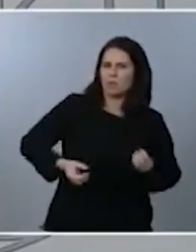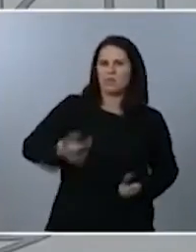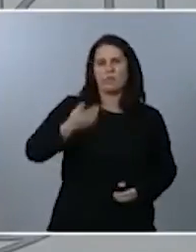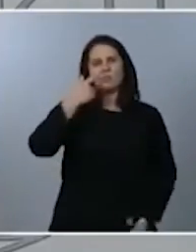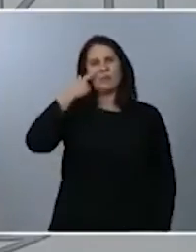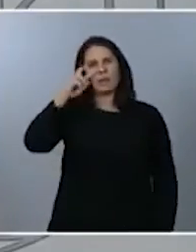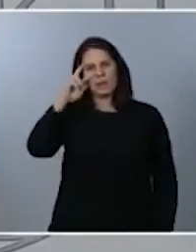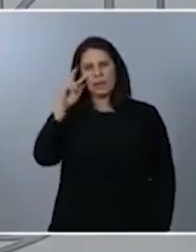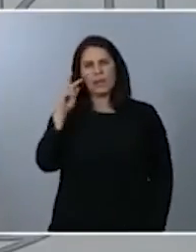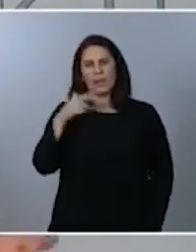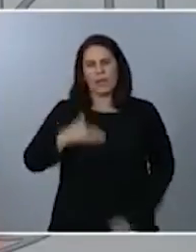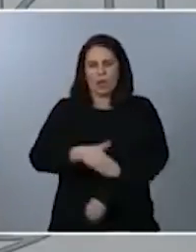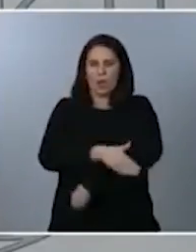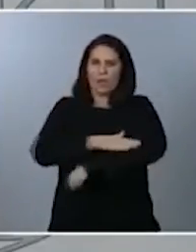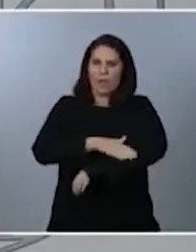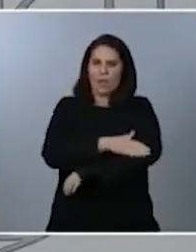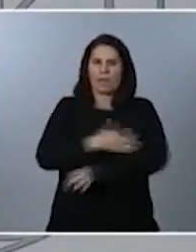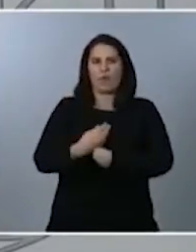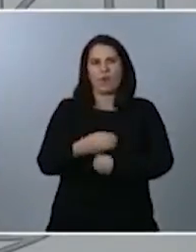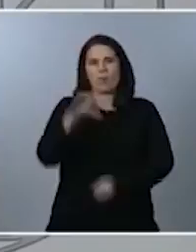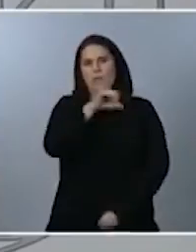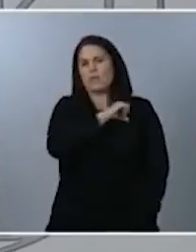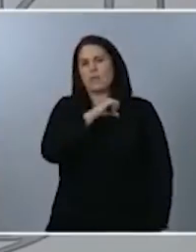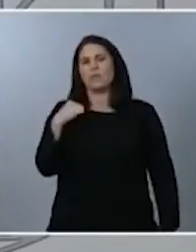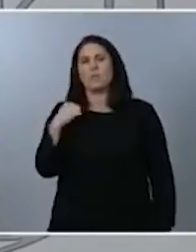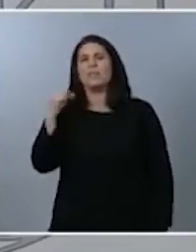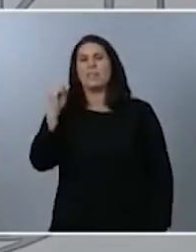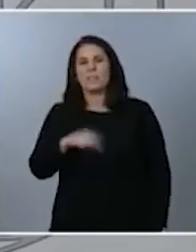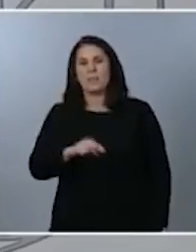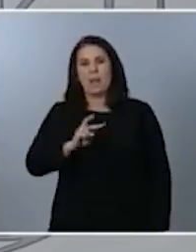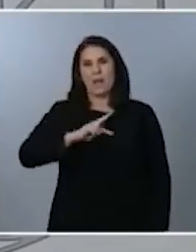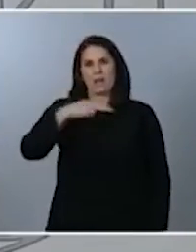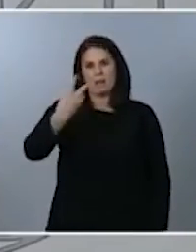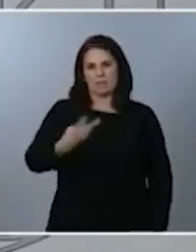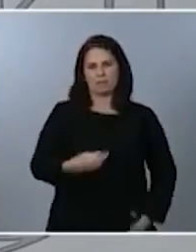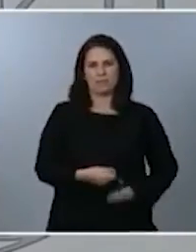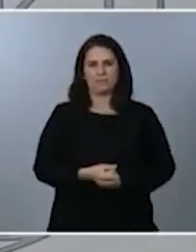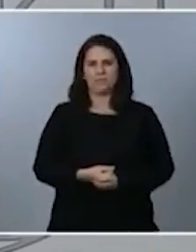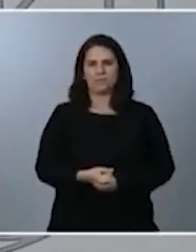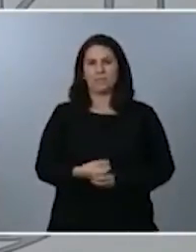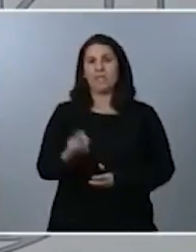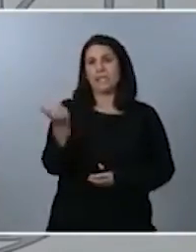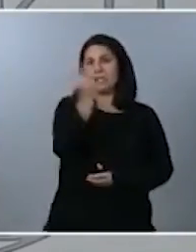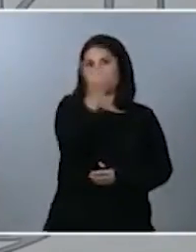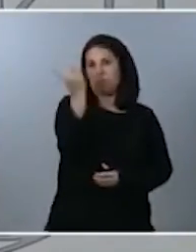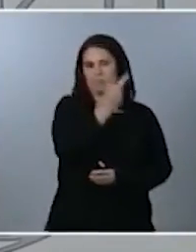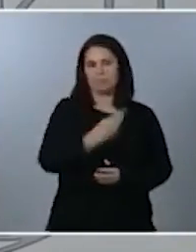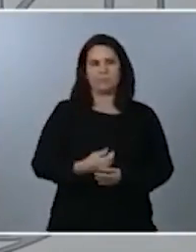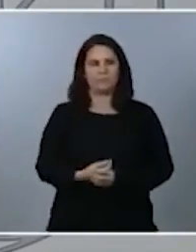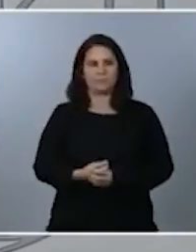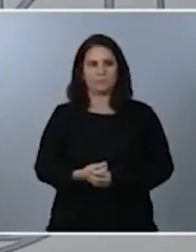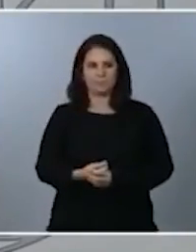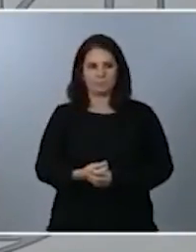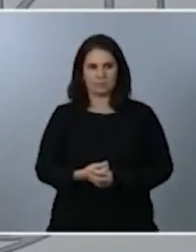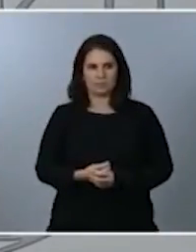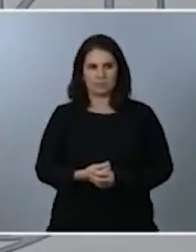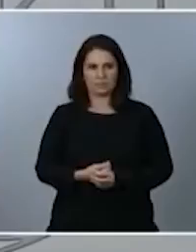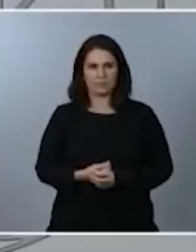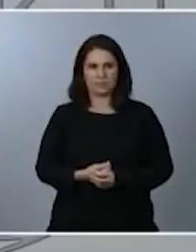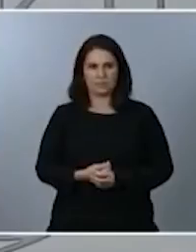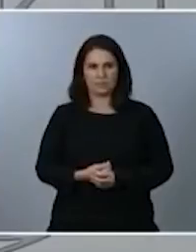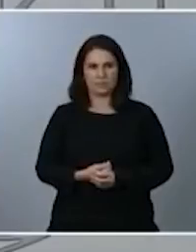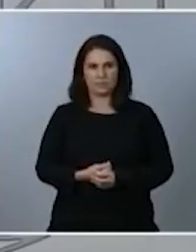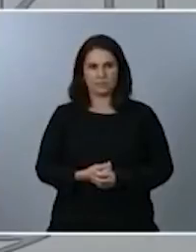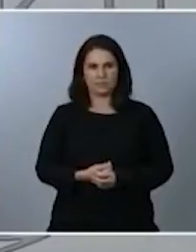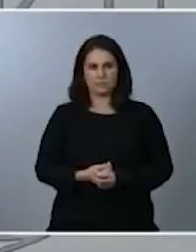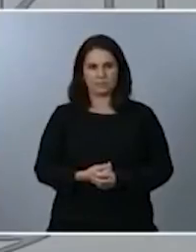gobierno con comunidades sino también de las comunidades entre sí por tanto entendemos que quienes firman las